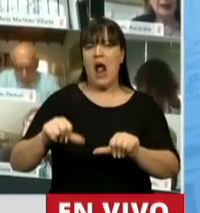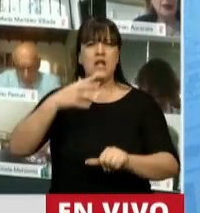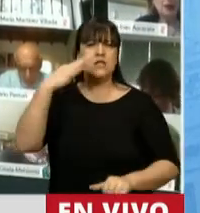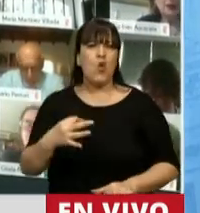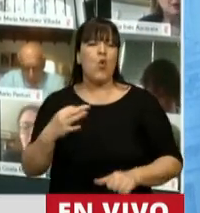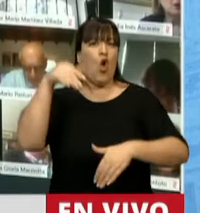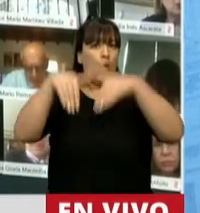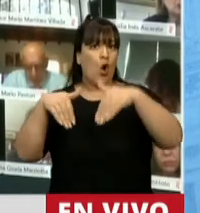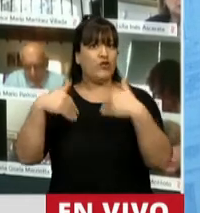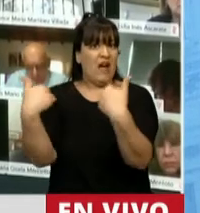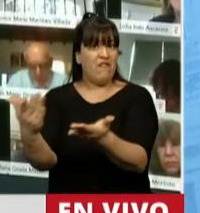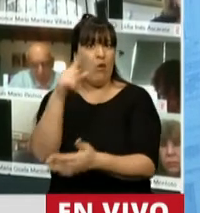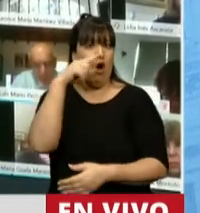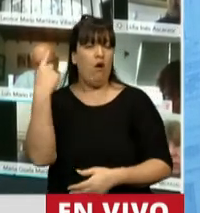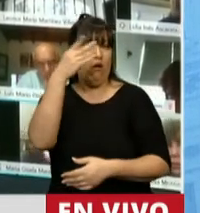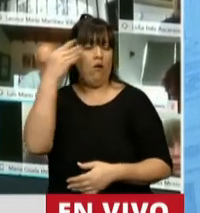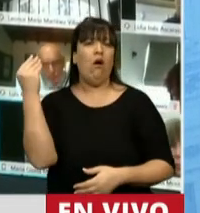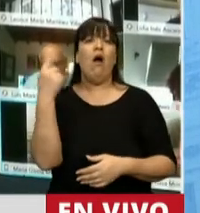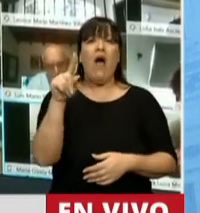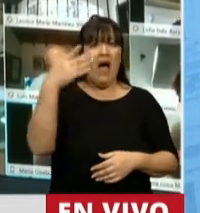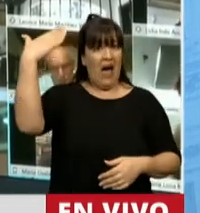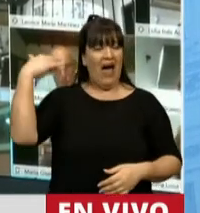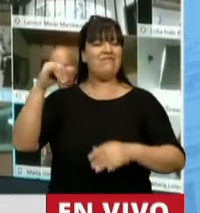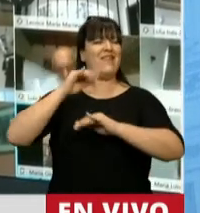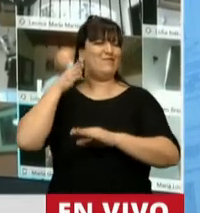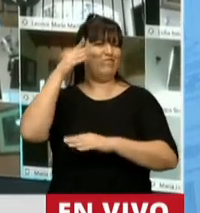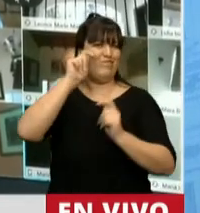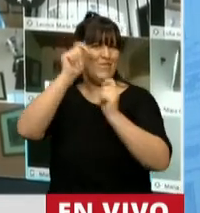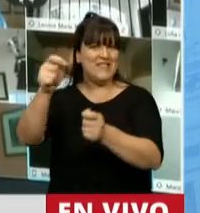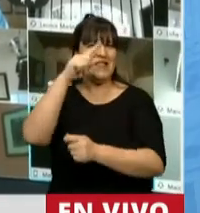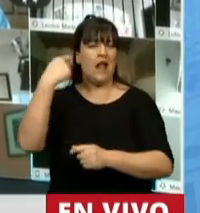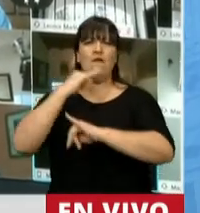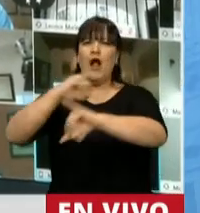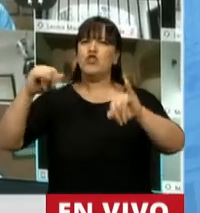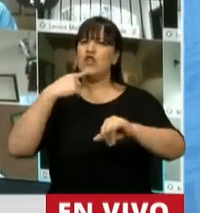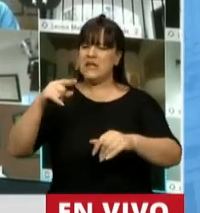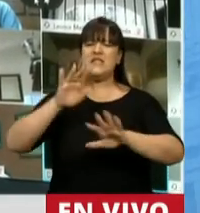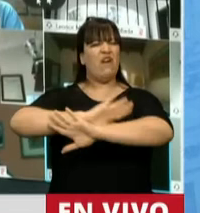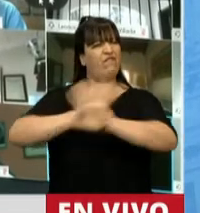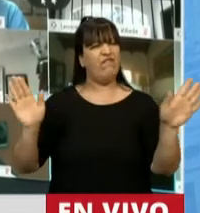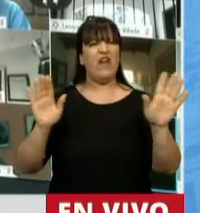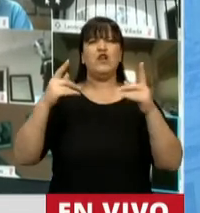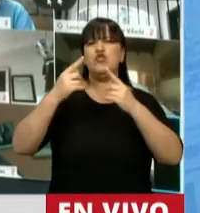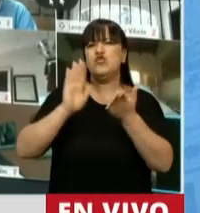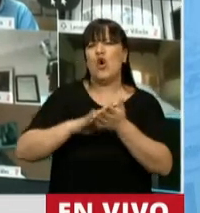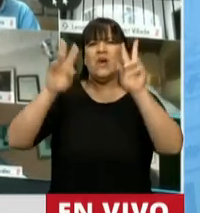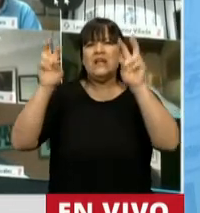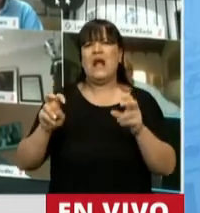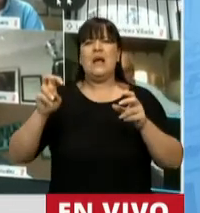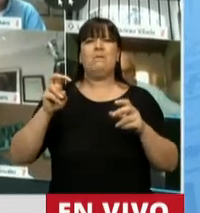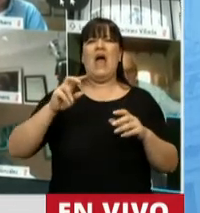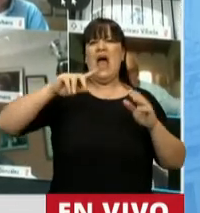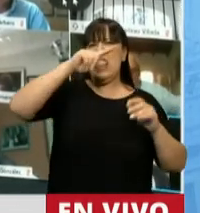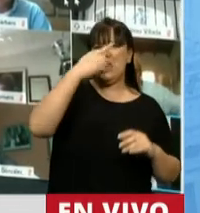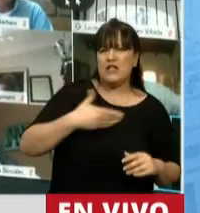íbamos a ser perjudicados. Cuando Alberto estuvo de campaña en Córdoba, dijo que iba a dar vuelta a la página de las relaciones entre nación y